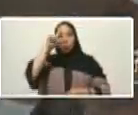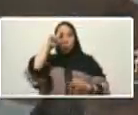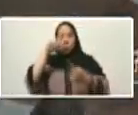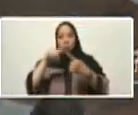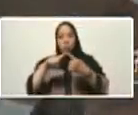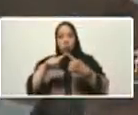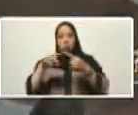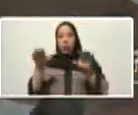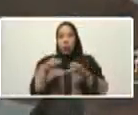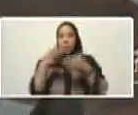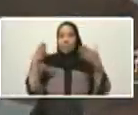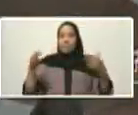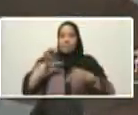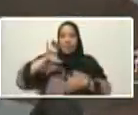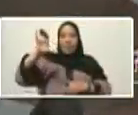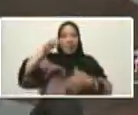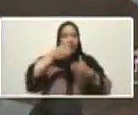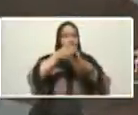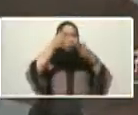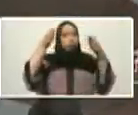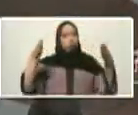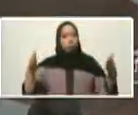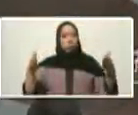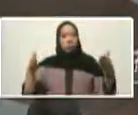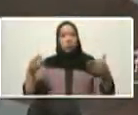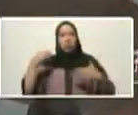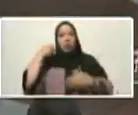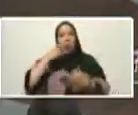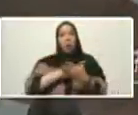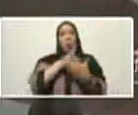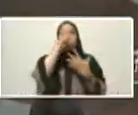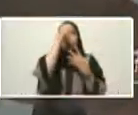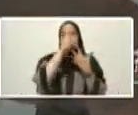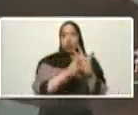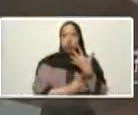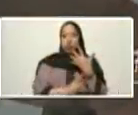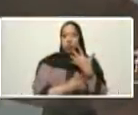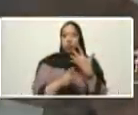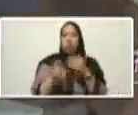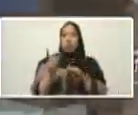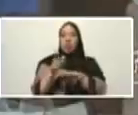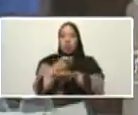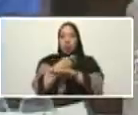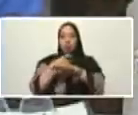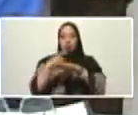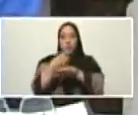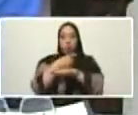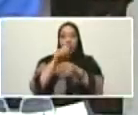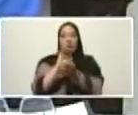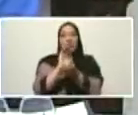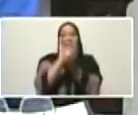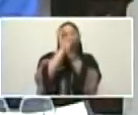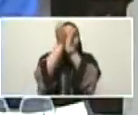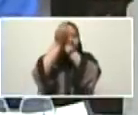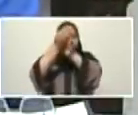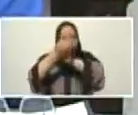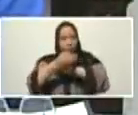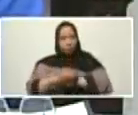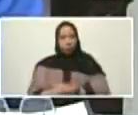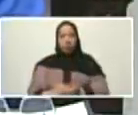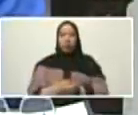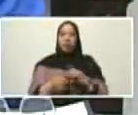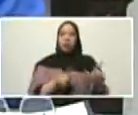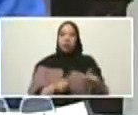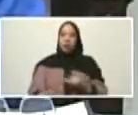patria grande en la gran estrategia geopolítica del libertador para consolidar el